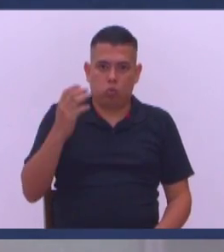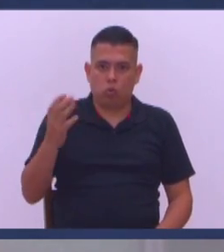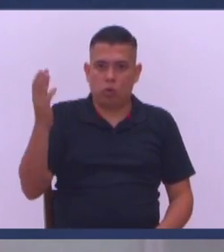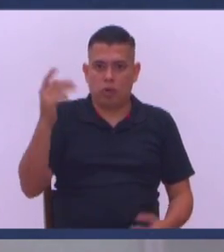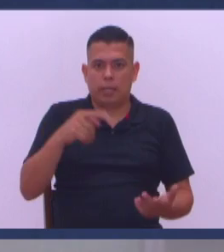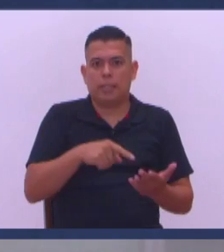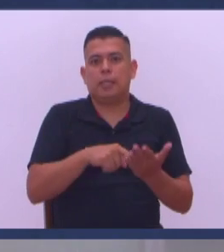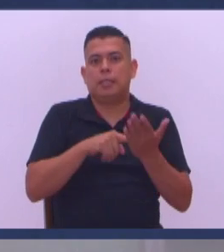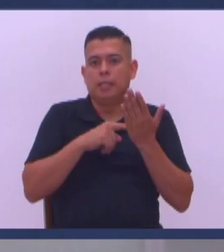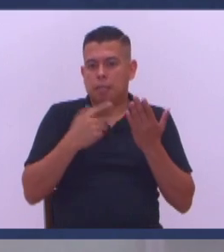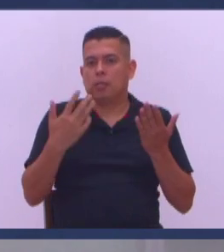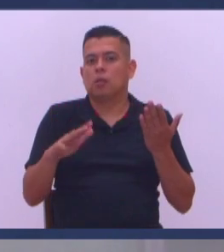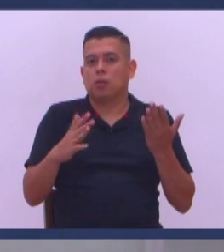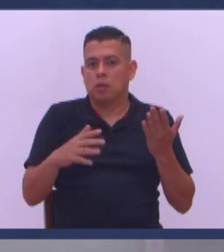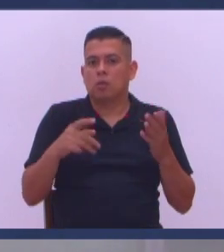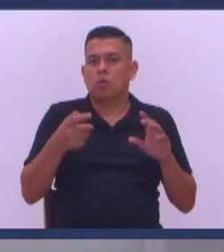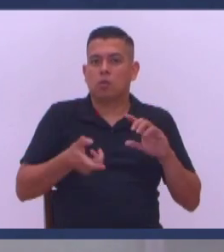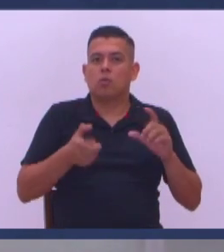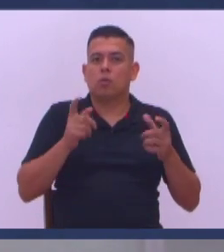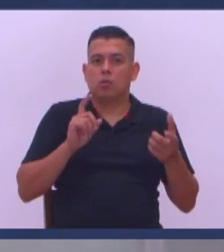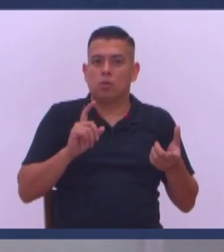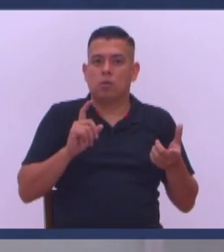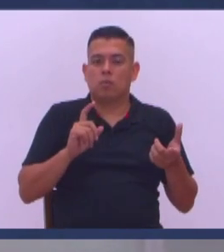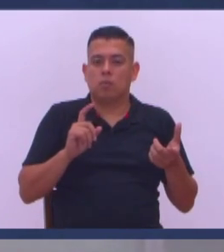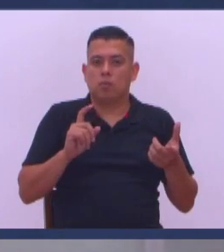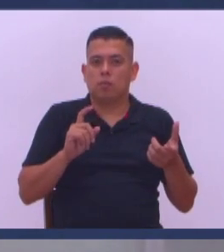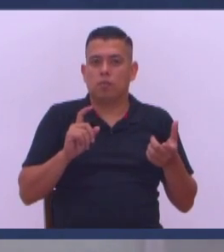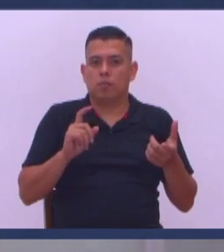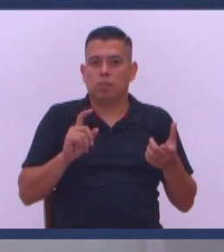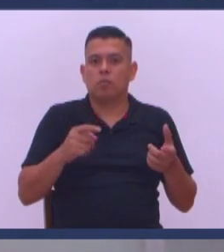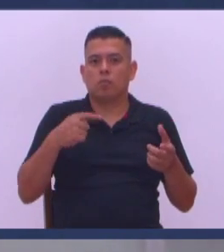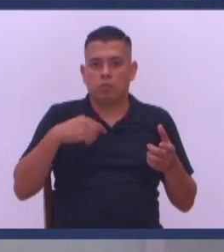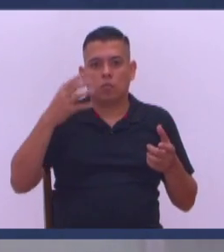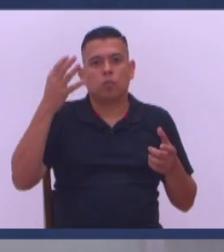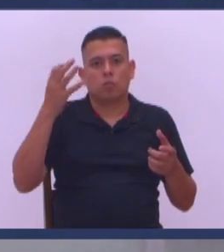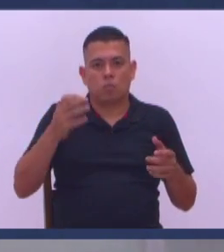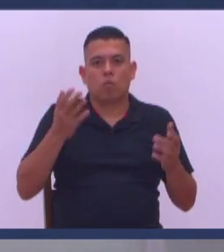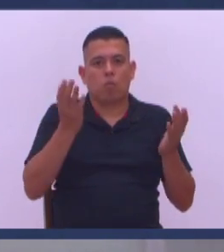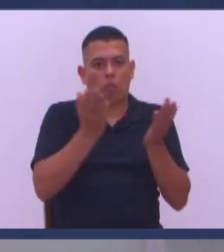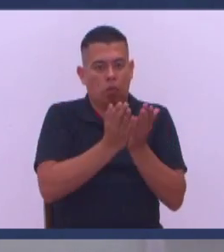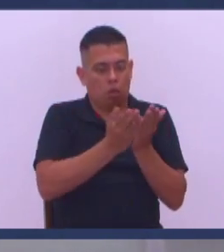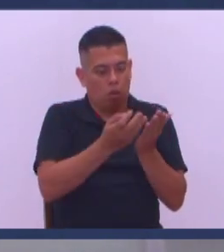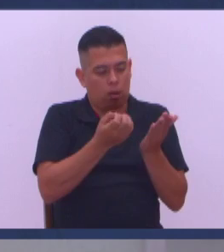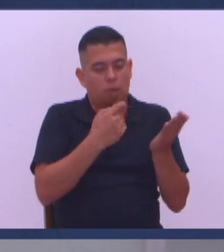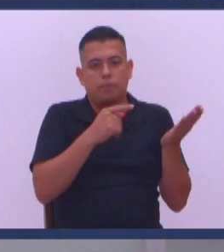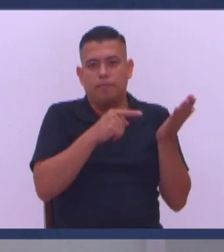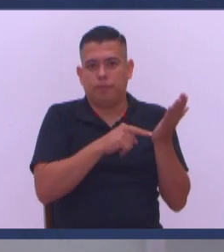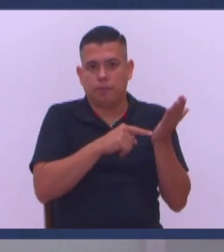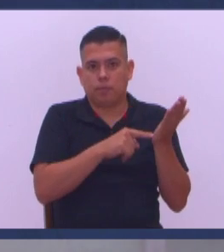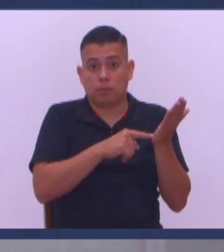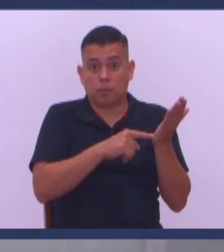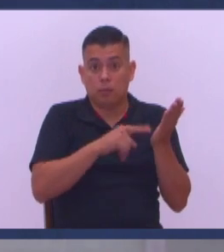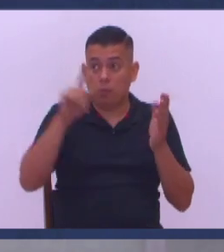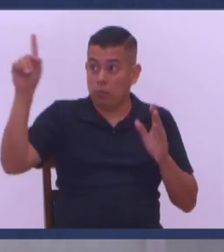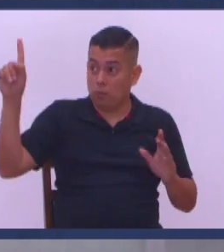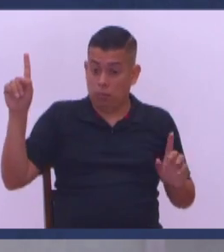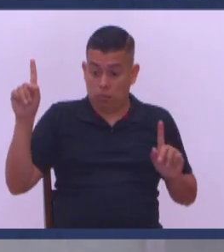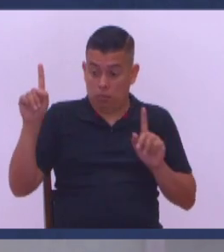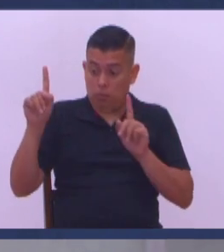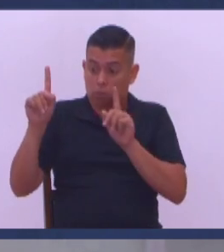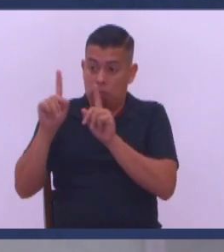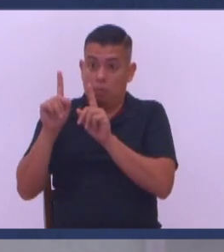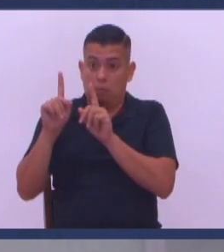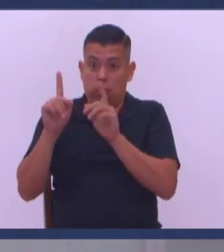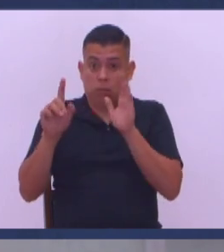Grandes lecciones Yo creo que las cosas Pueden cambiar para bien Yo creo en lo que La palabra dice Que los que estamos Al lado del Señor